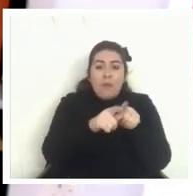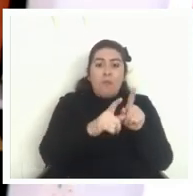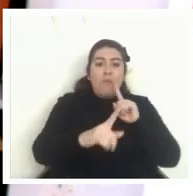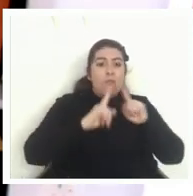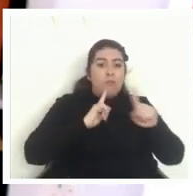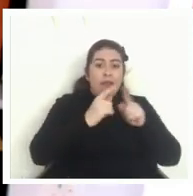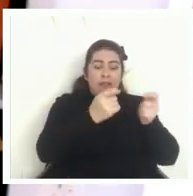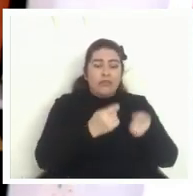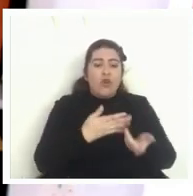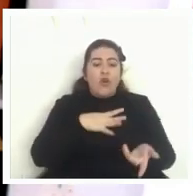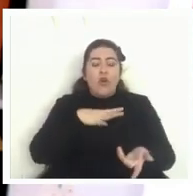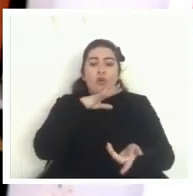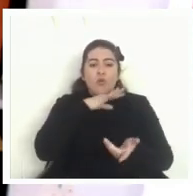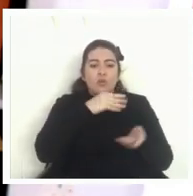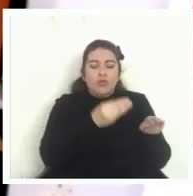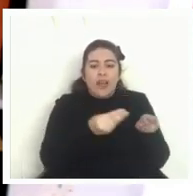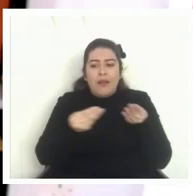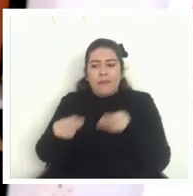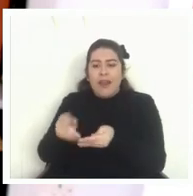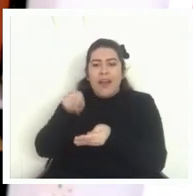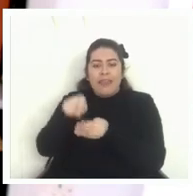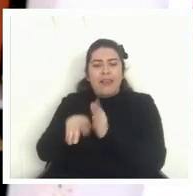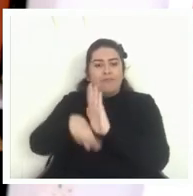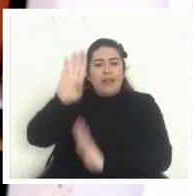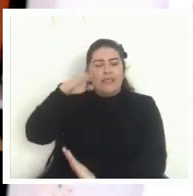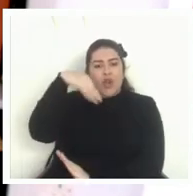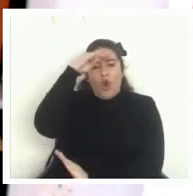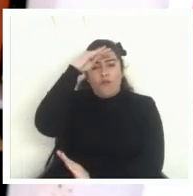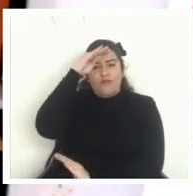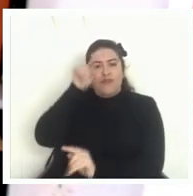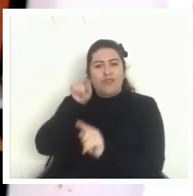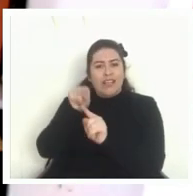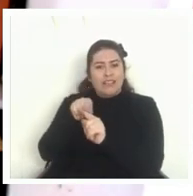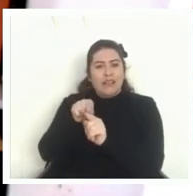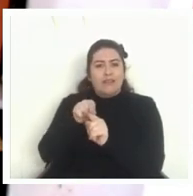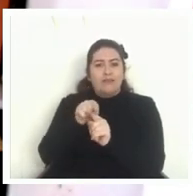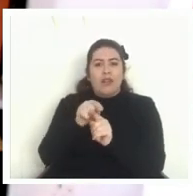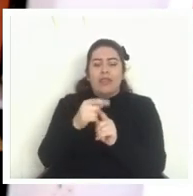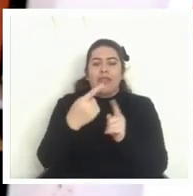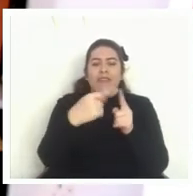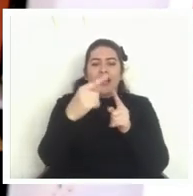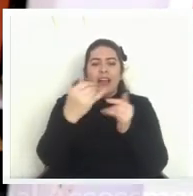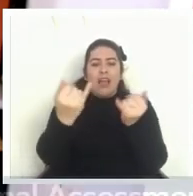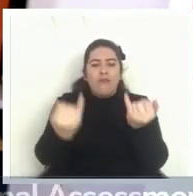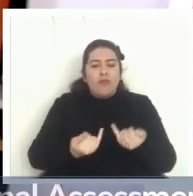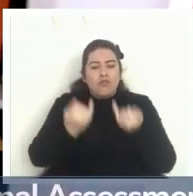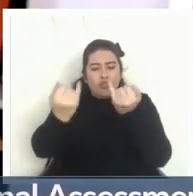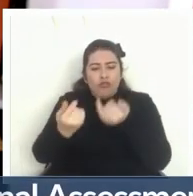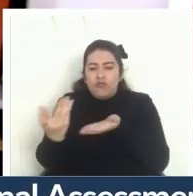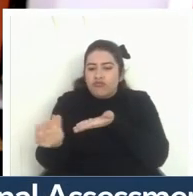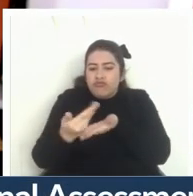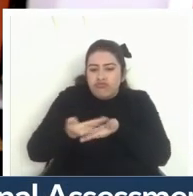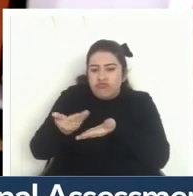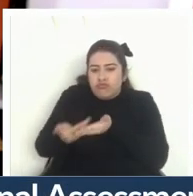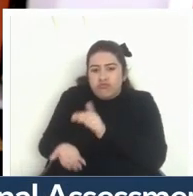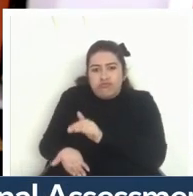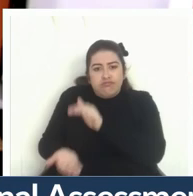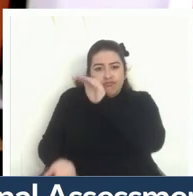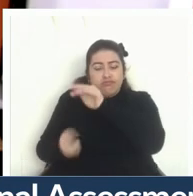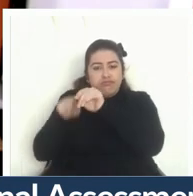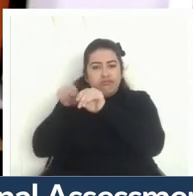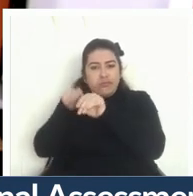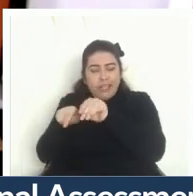poder asegurar mayor confianza recolectar información como una base sobre la cual podemos